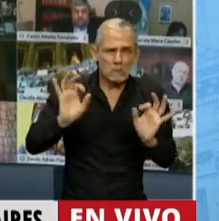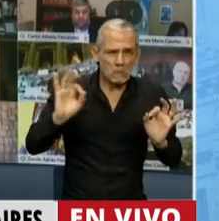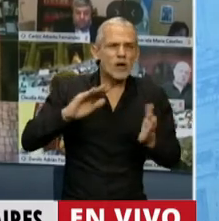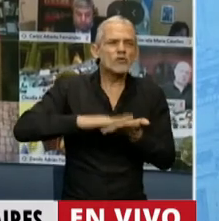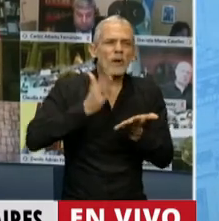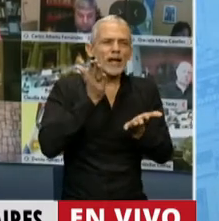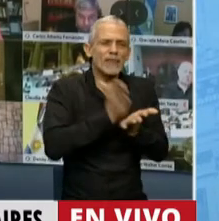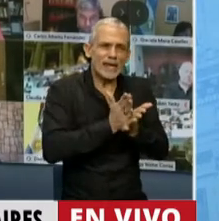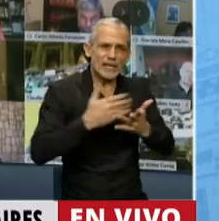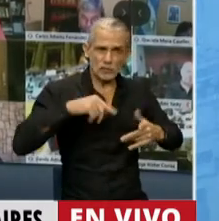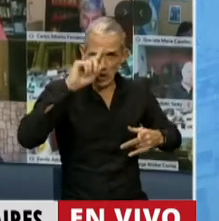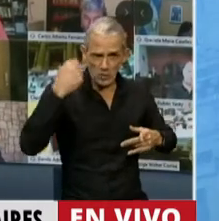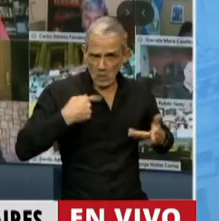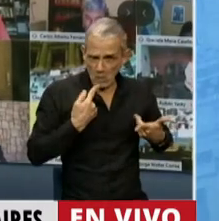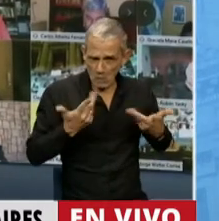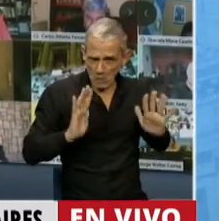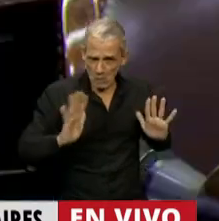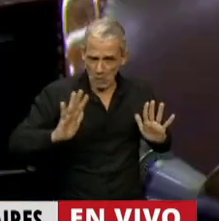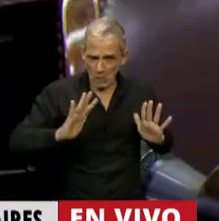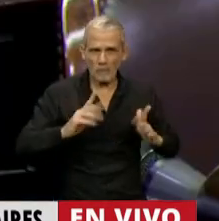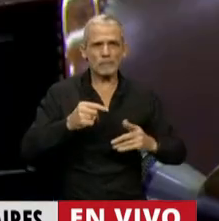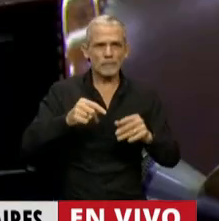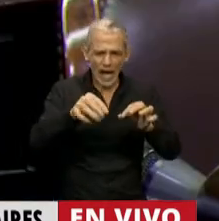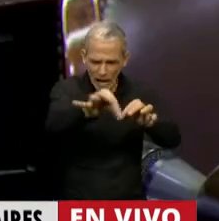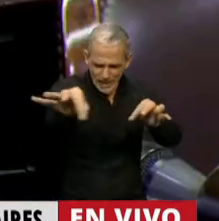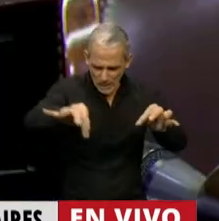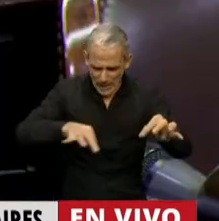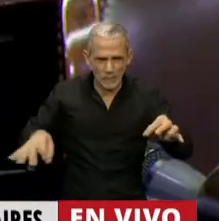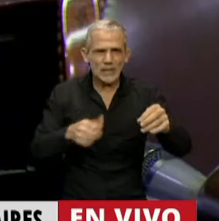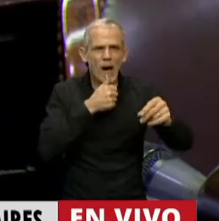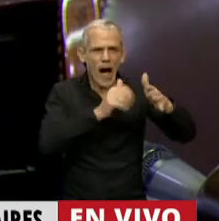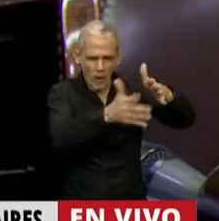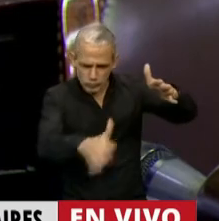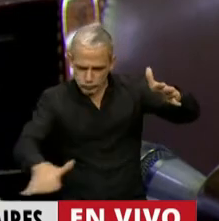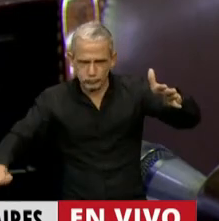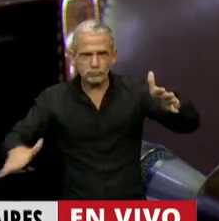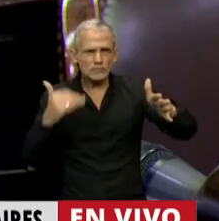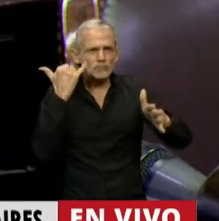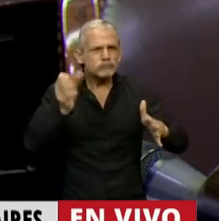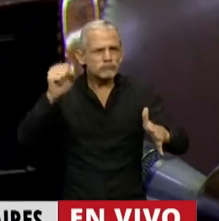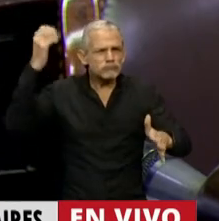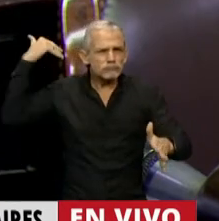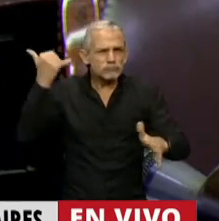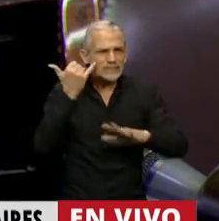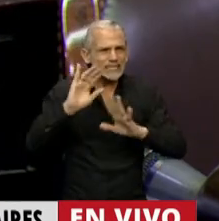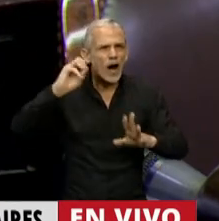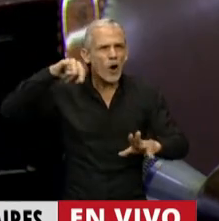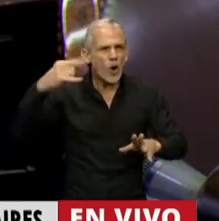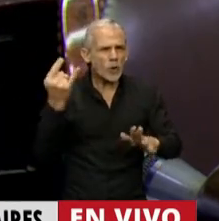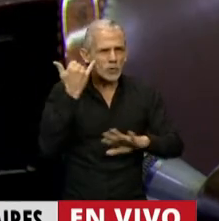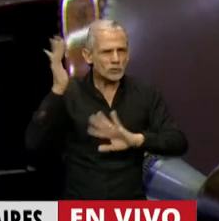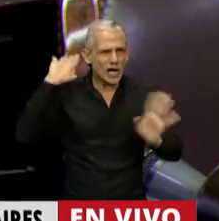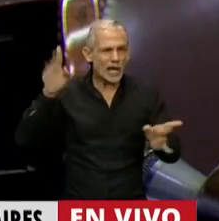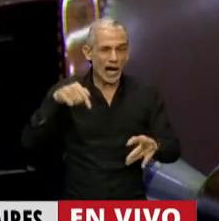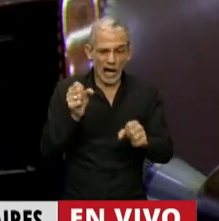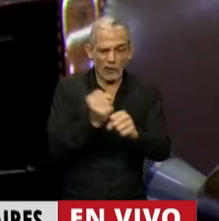derechos nacionales. La demarcación de los límites de la plataforma continental ya fueron aprobados por la ONU, acá solamente